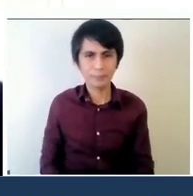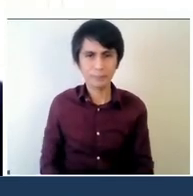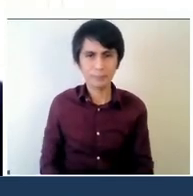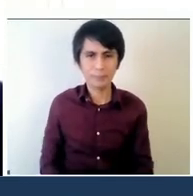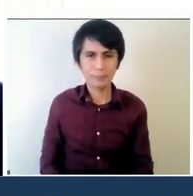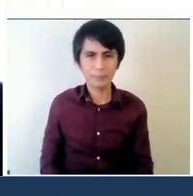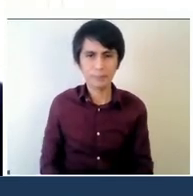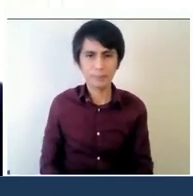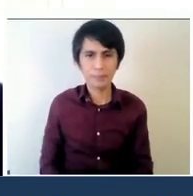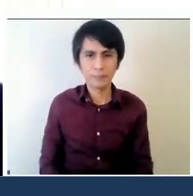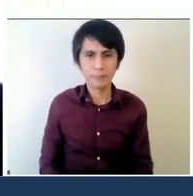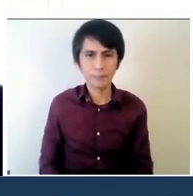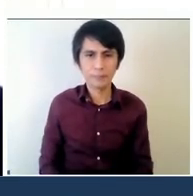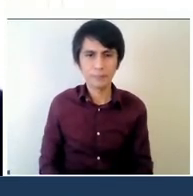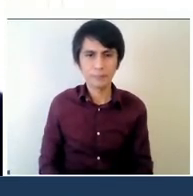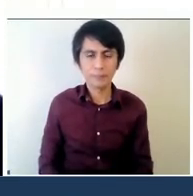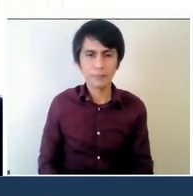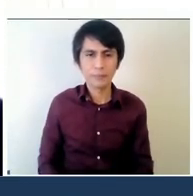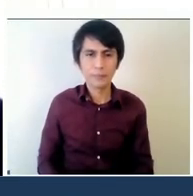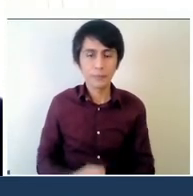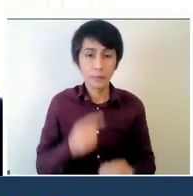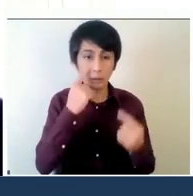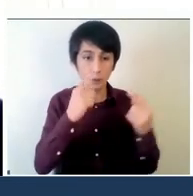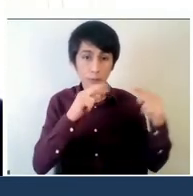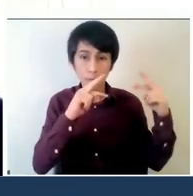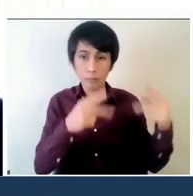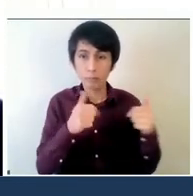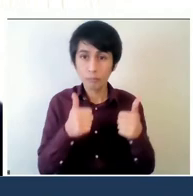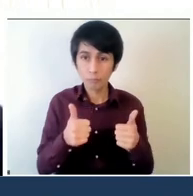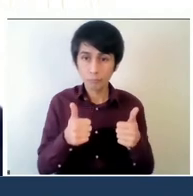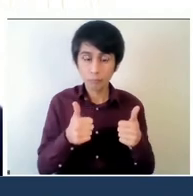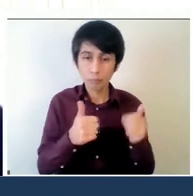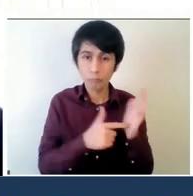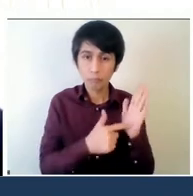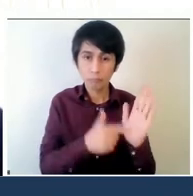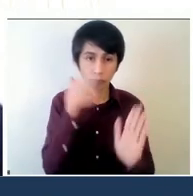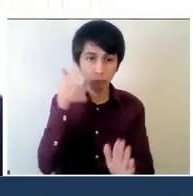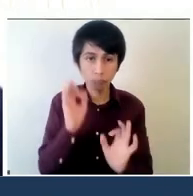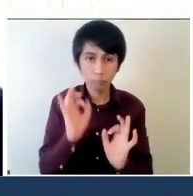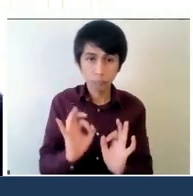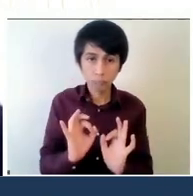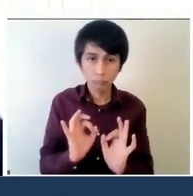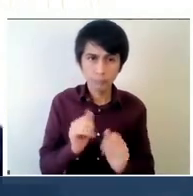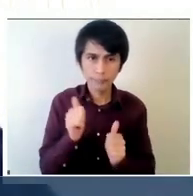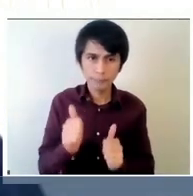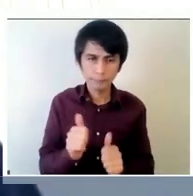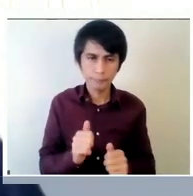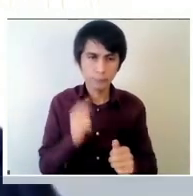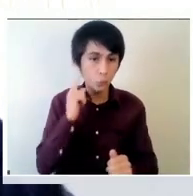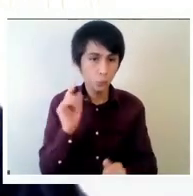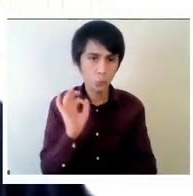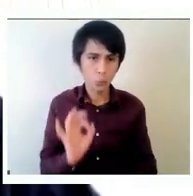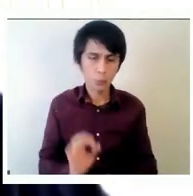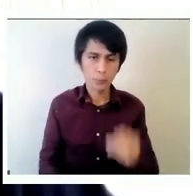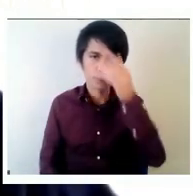también voy a pedir si me confirman que se ve la presentación y se oye bien sí bien